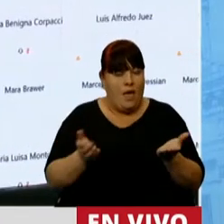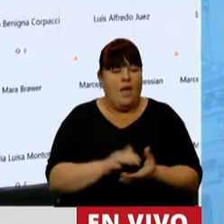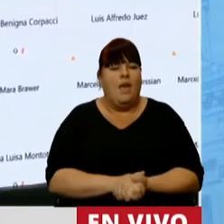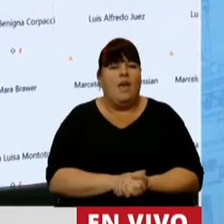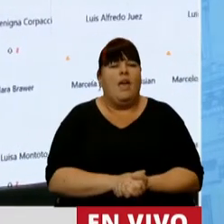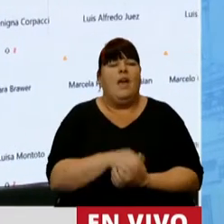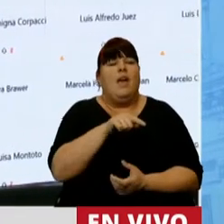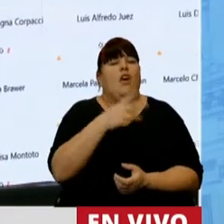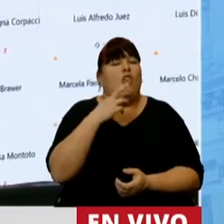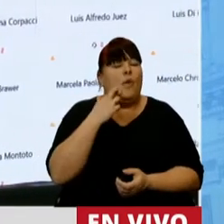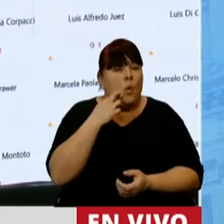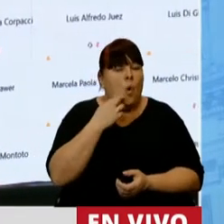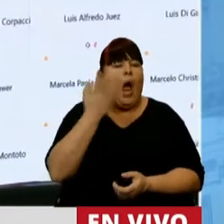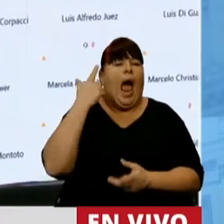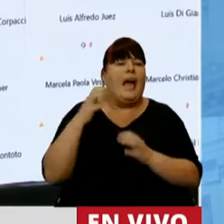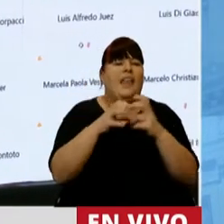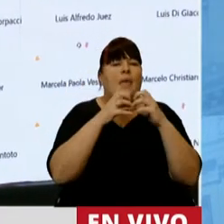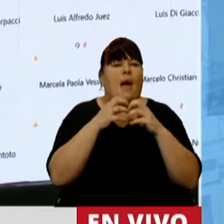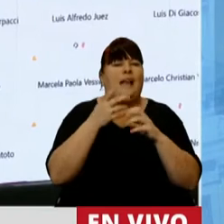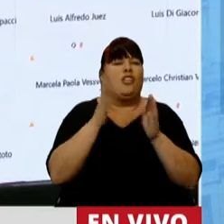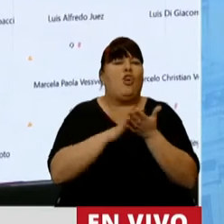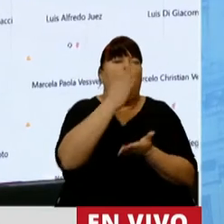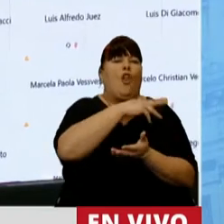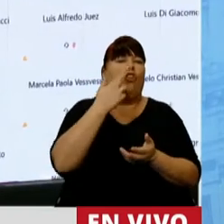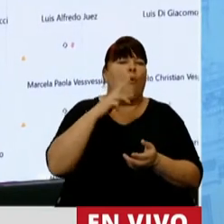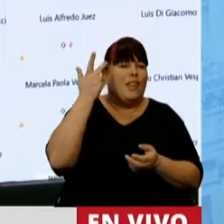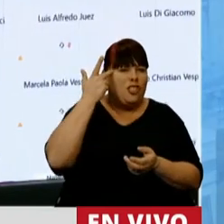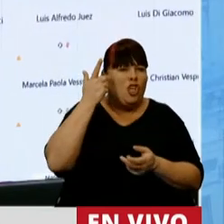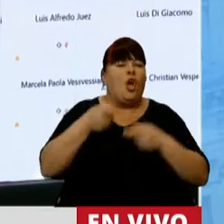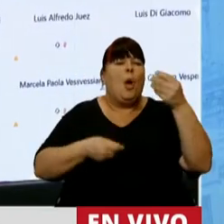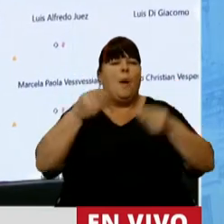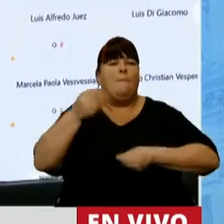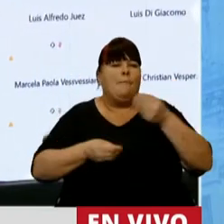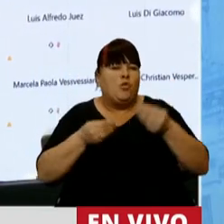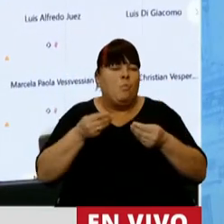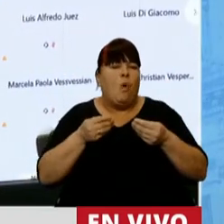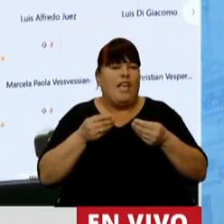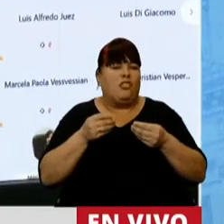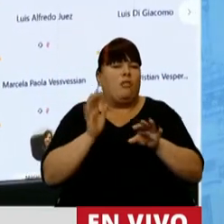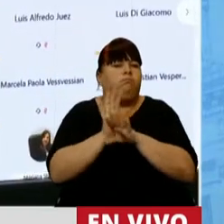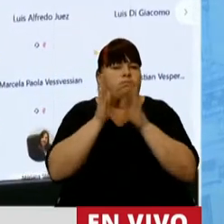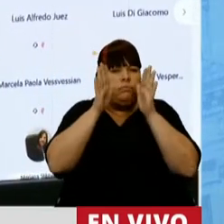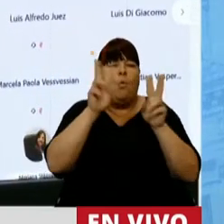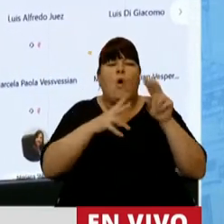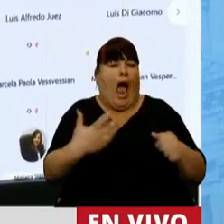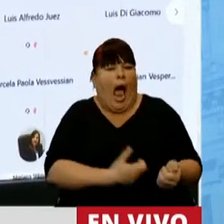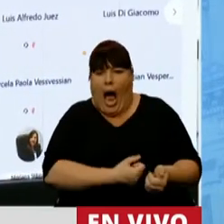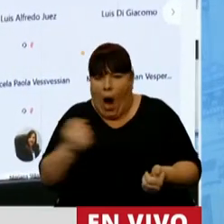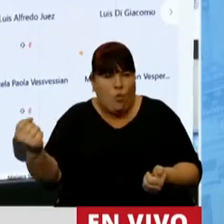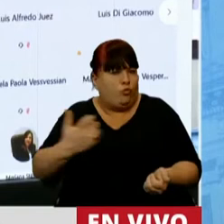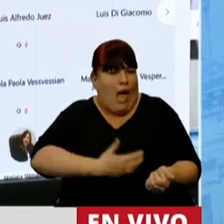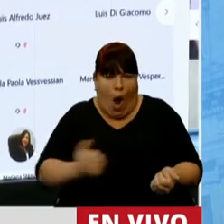en donde cuando se discutía en 2018 había un presupuesto que estaba basado en el ajuste